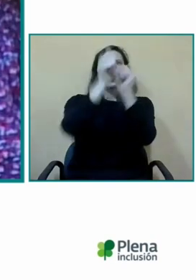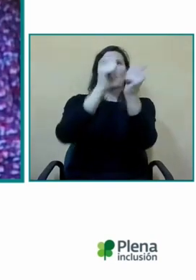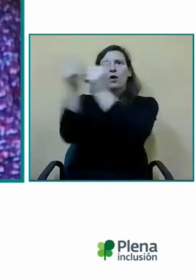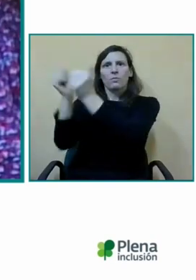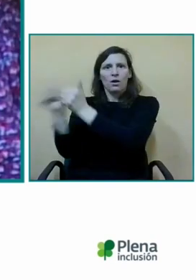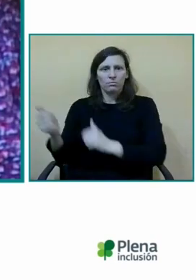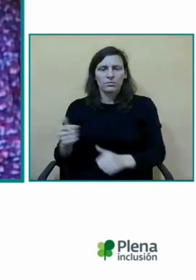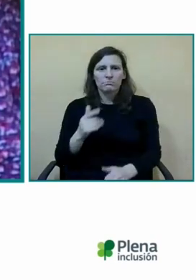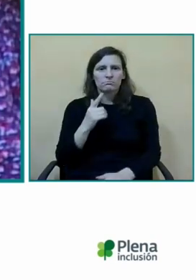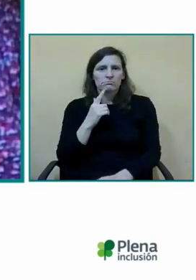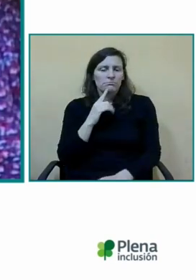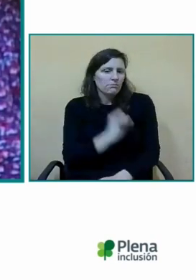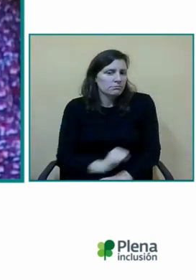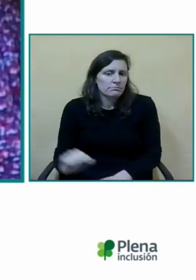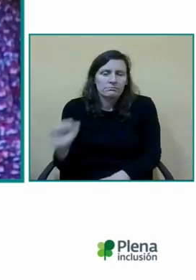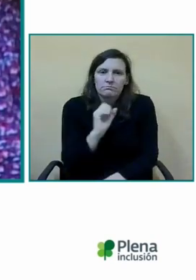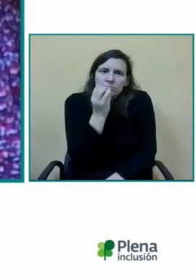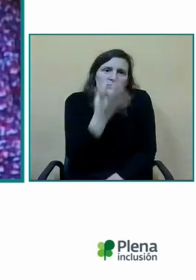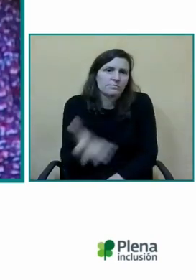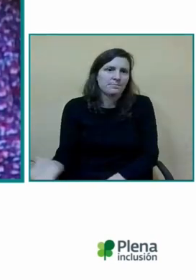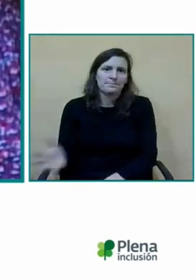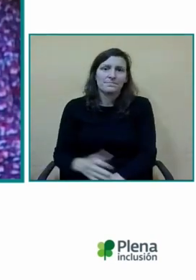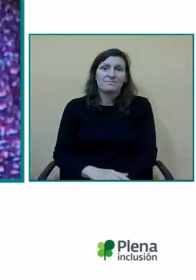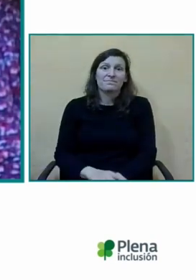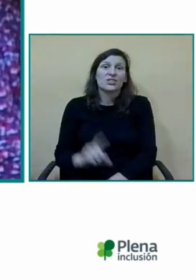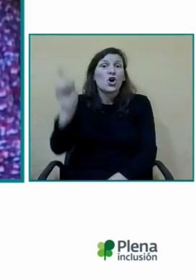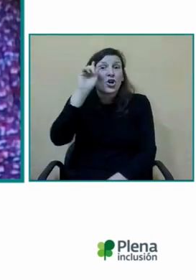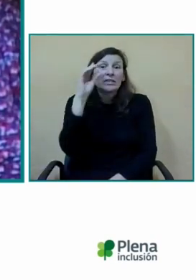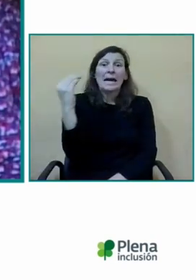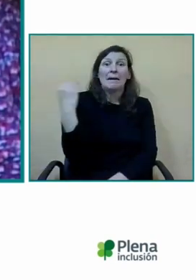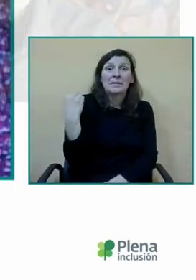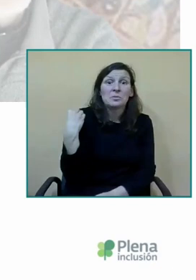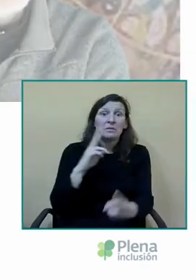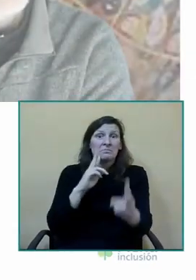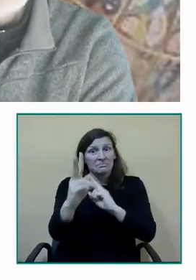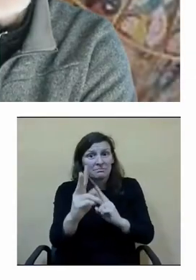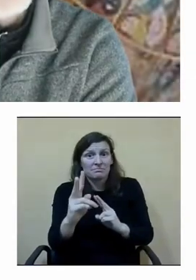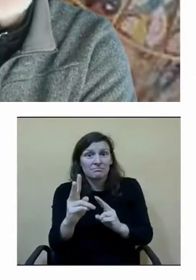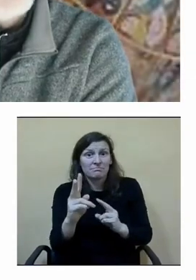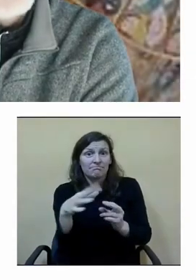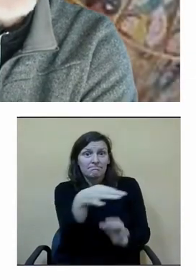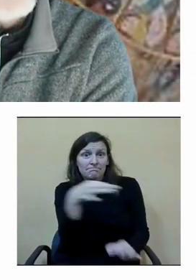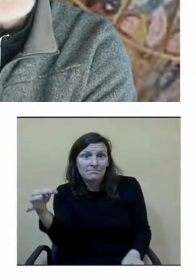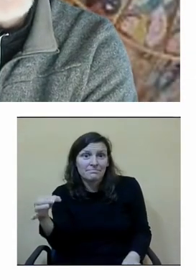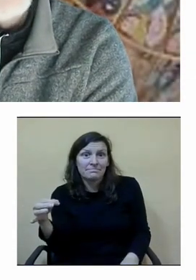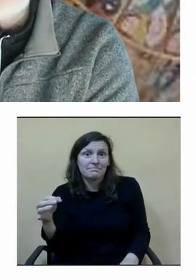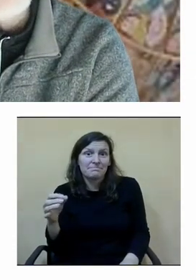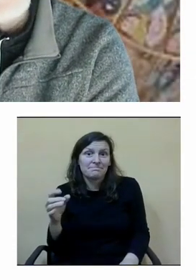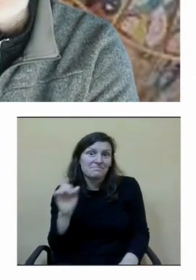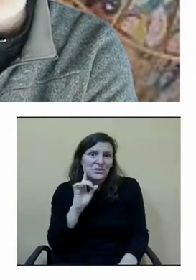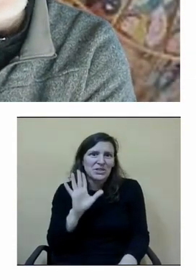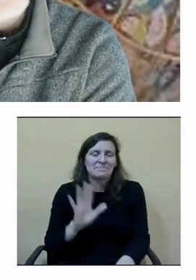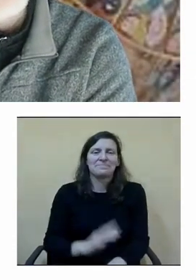eso sería fabuloso no sé si te responde a esa pregunta Gerardo pero bueno lo